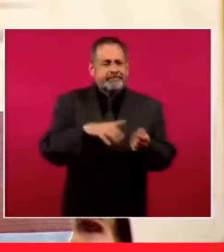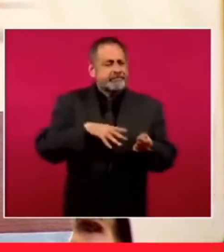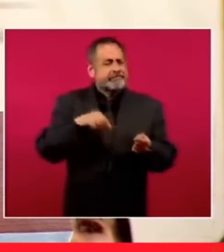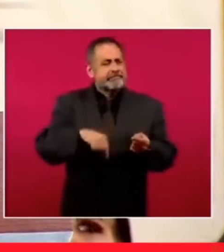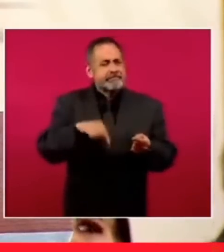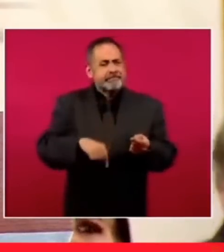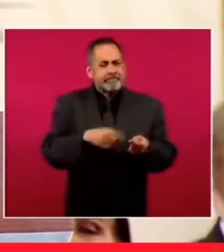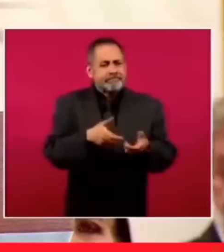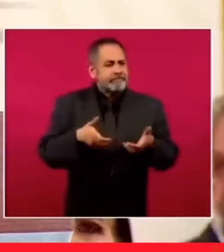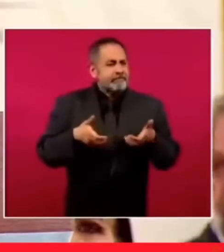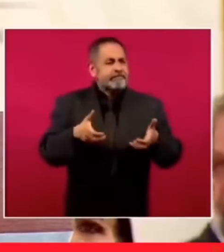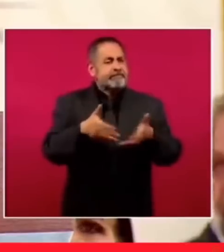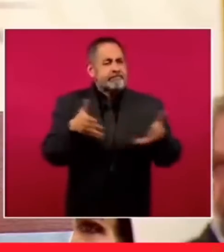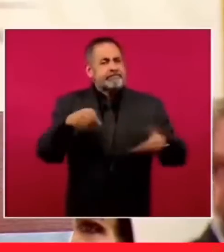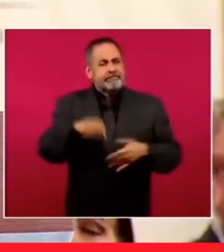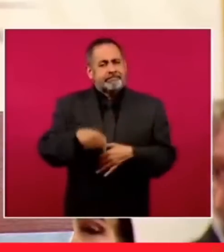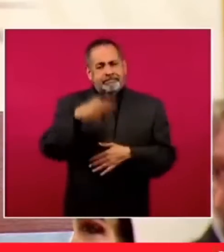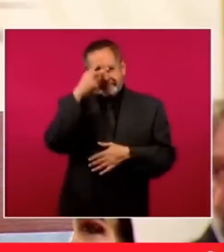una avenida,